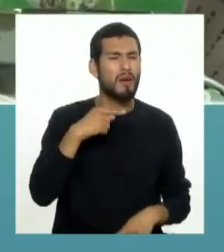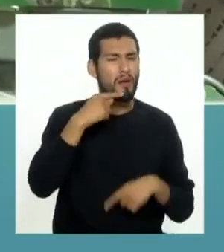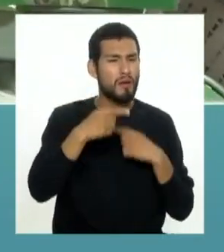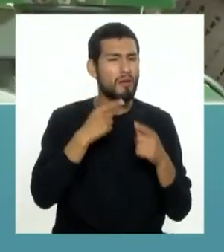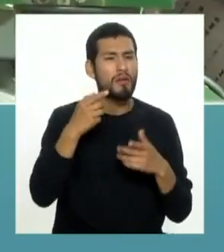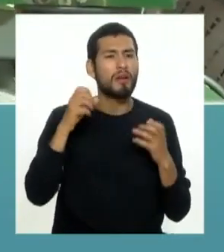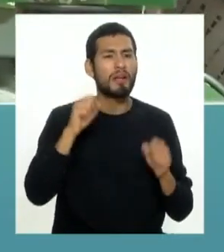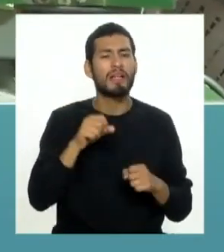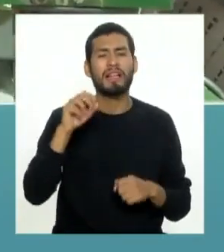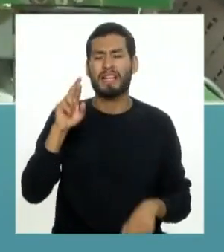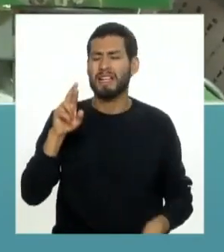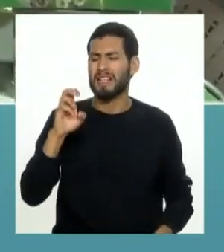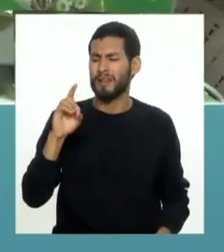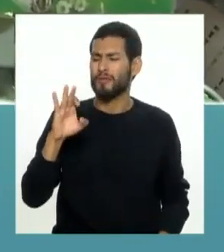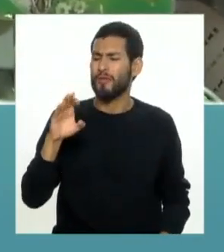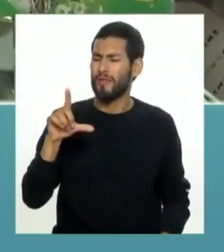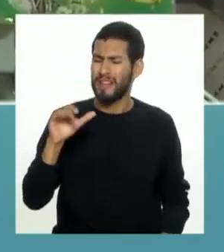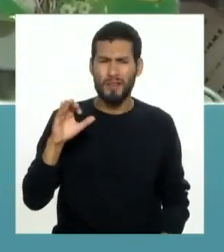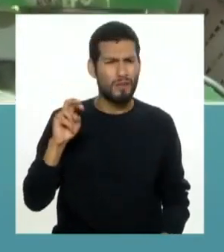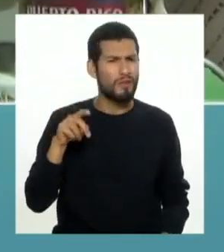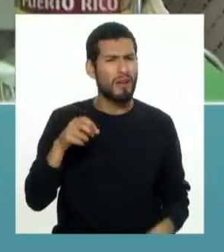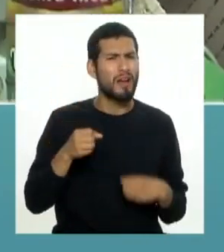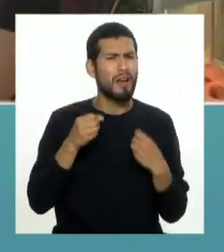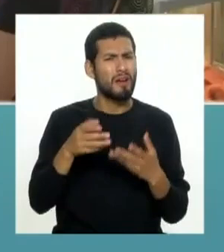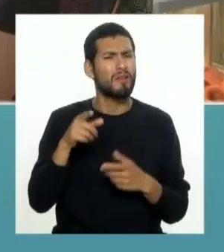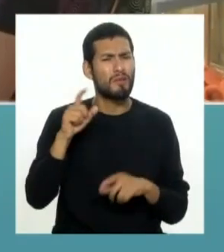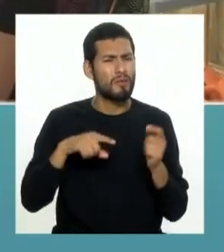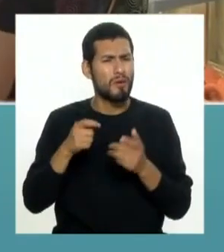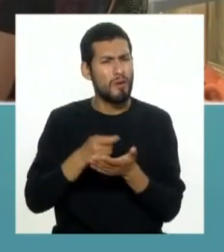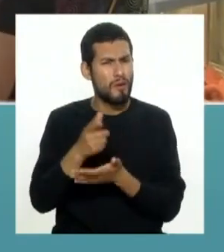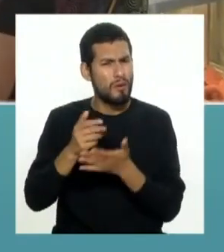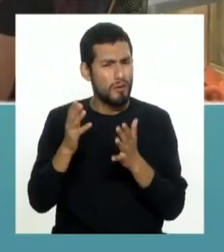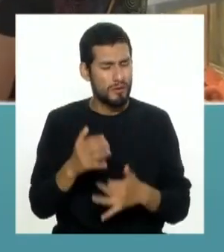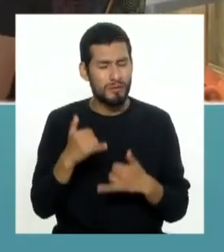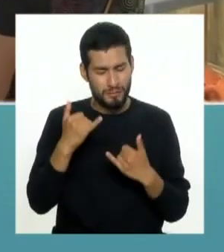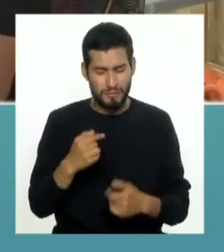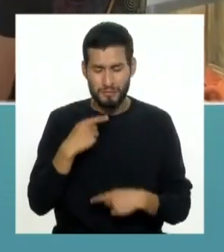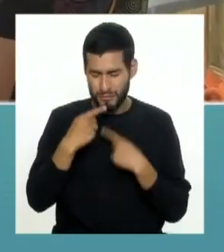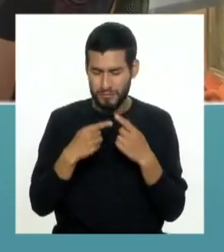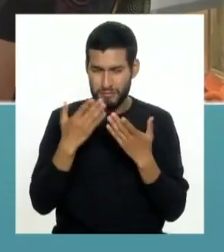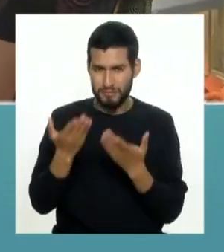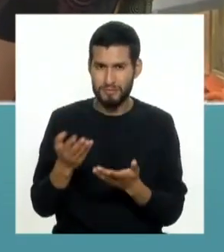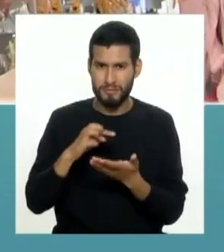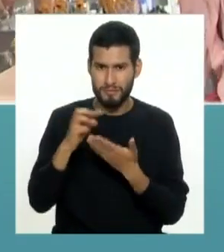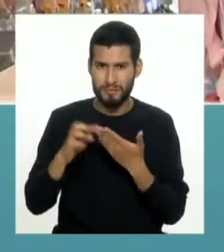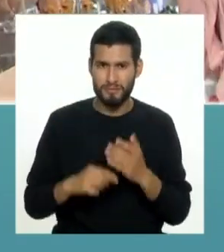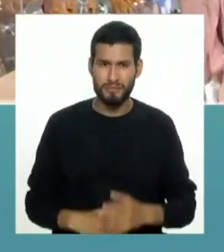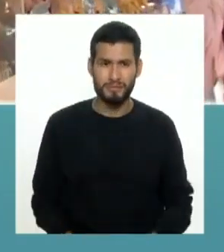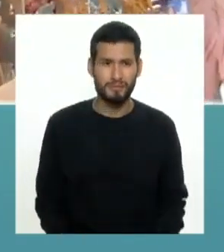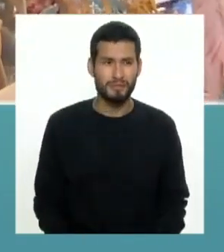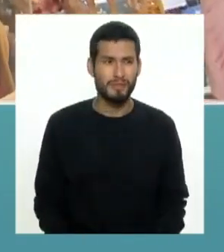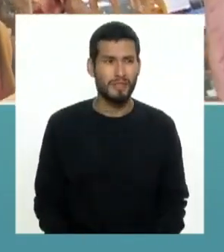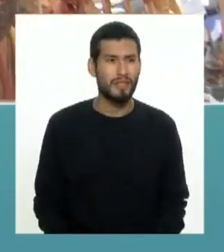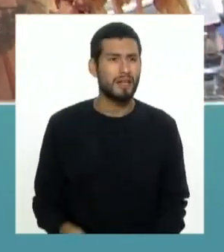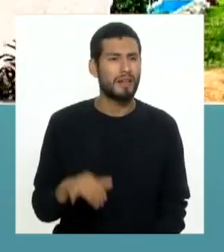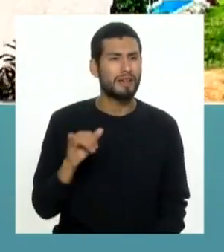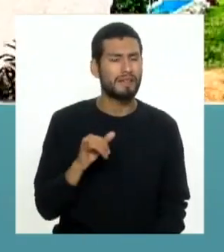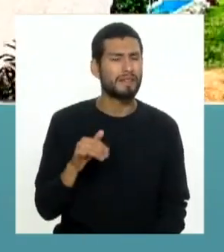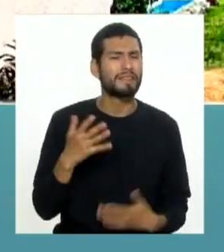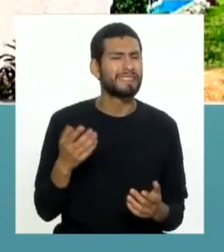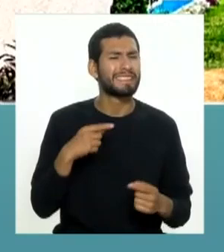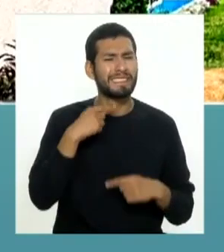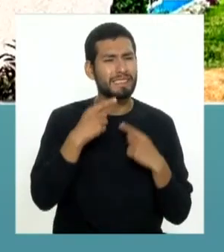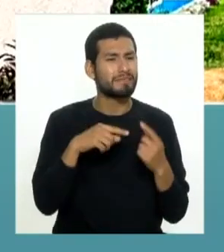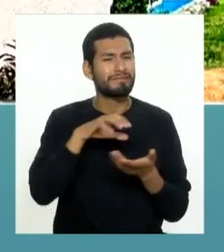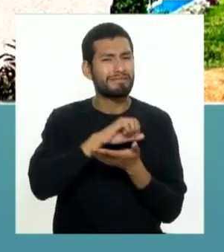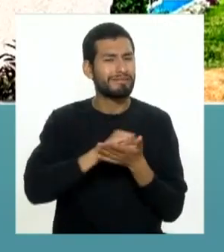reduflación, qué es y cómo está afectando a los consumidores. Hoy lo hablamos aquí en el programa. Y también hemos hablado de